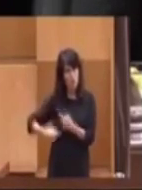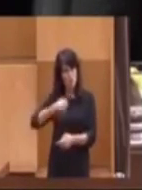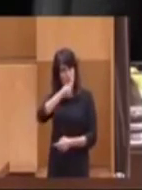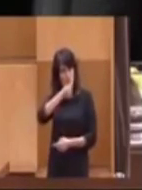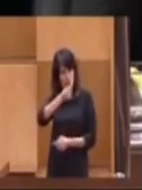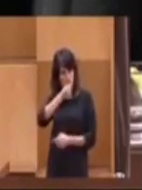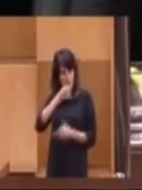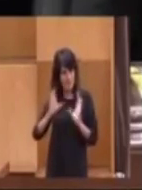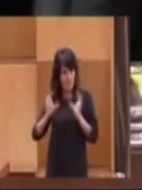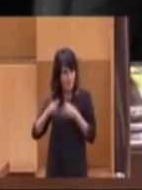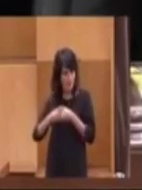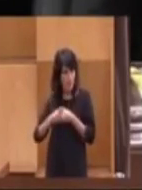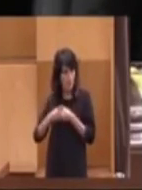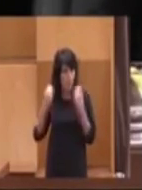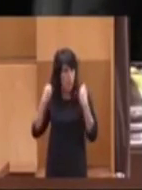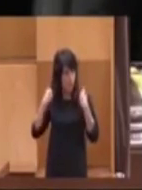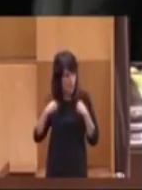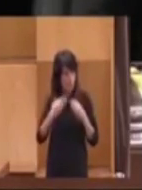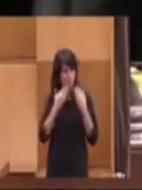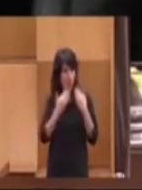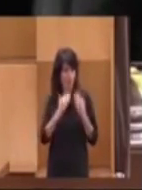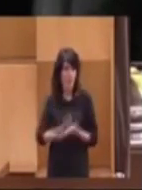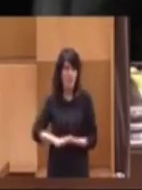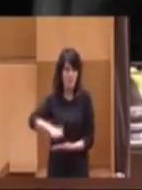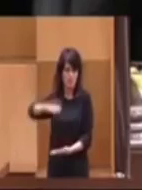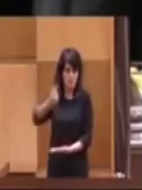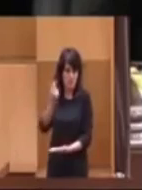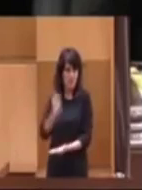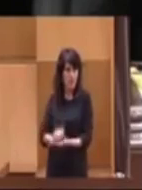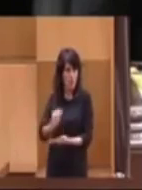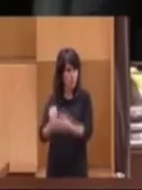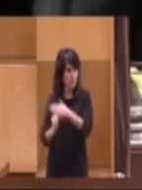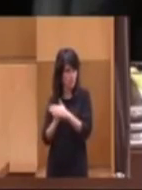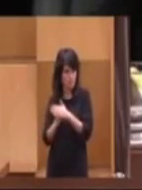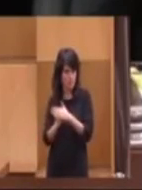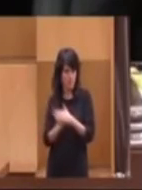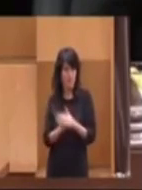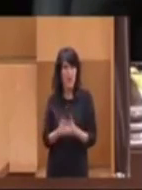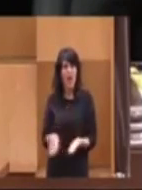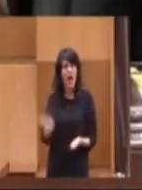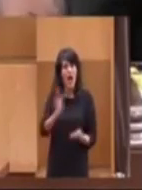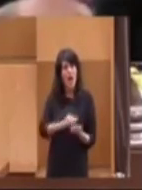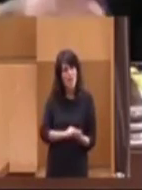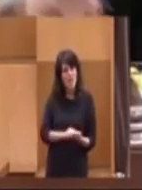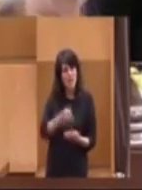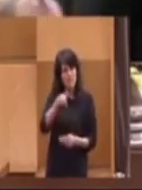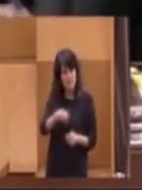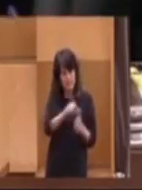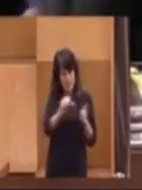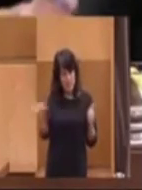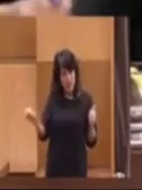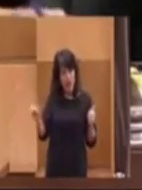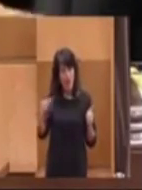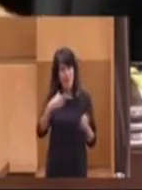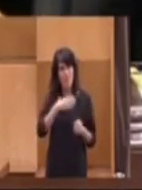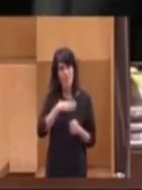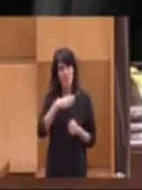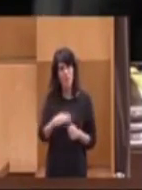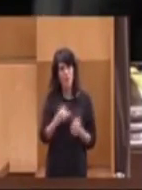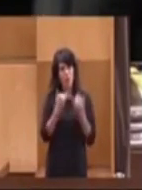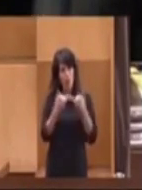Socialista. Esa fue quien dejó la hucha llena. Además, esta semana hemos podido